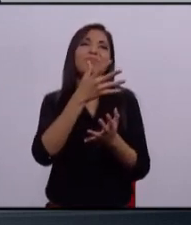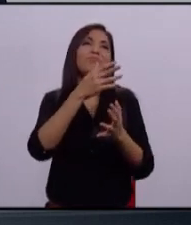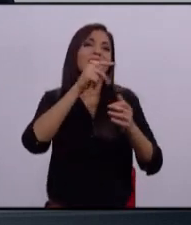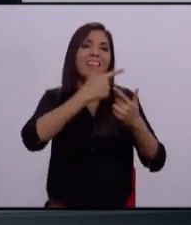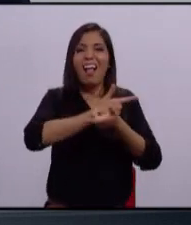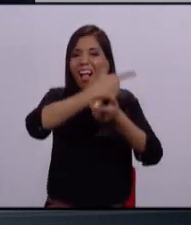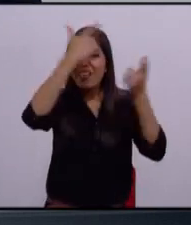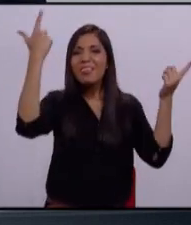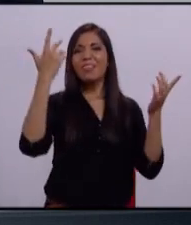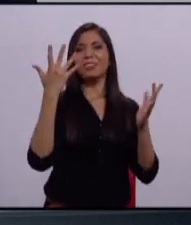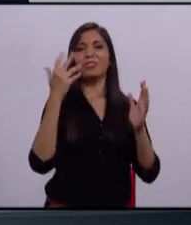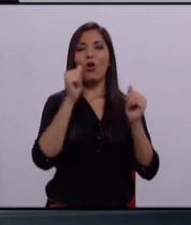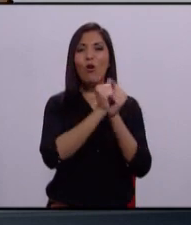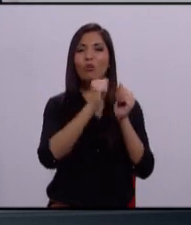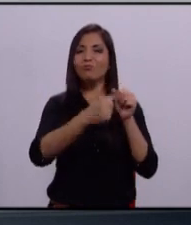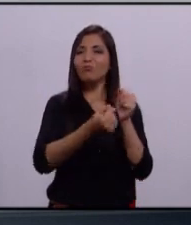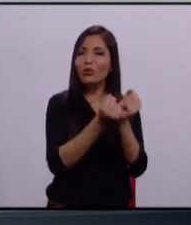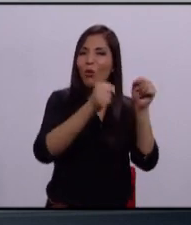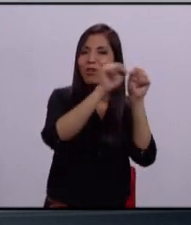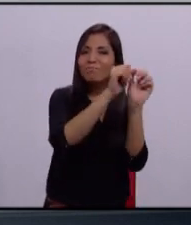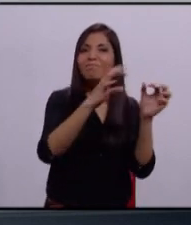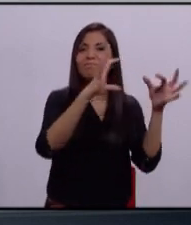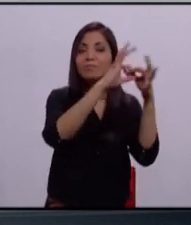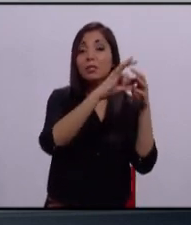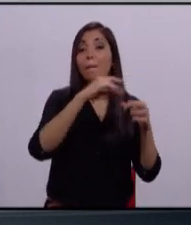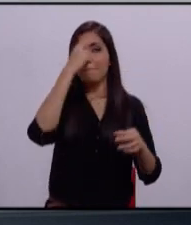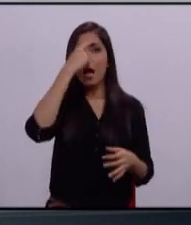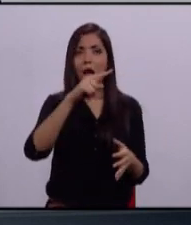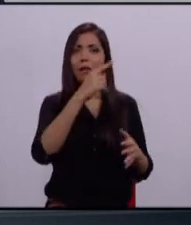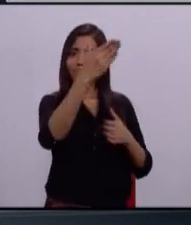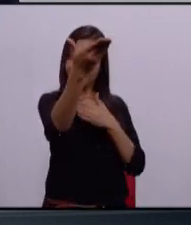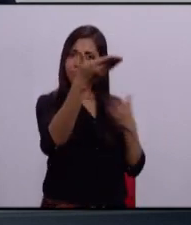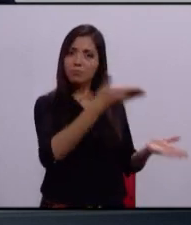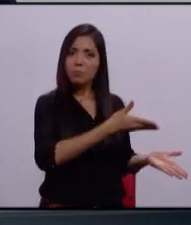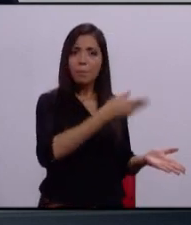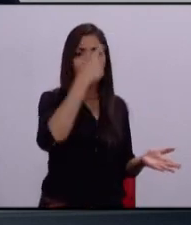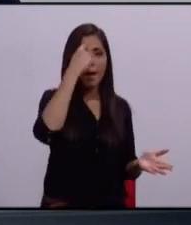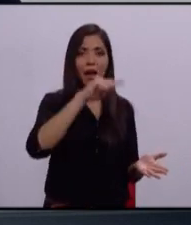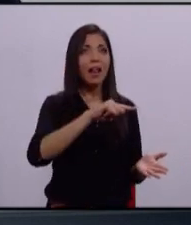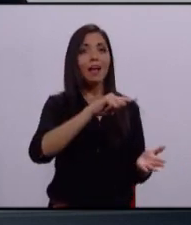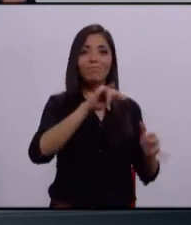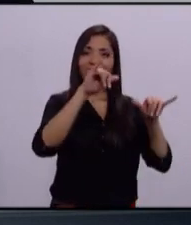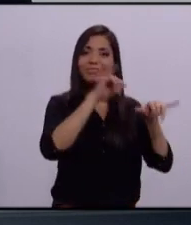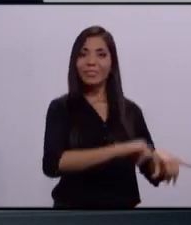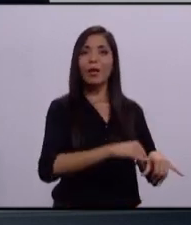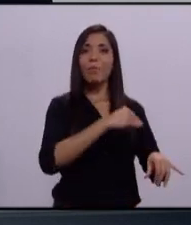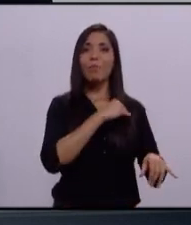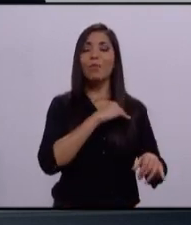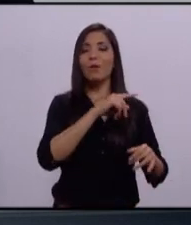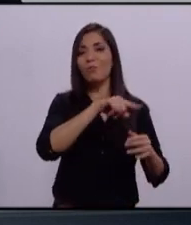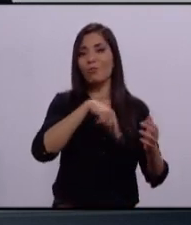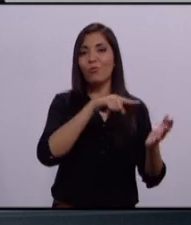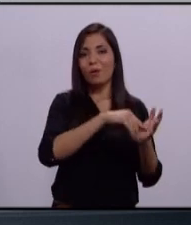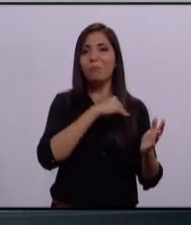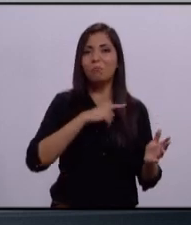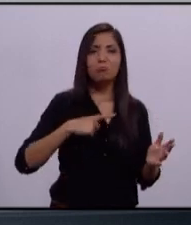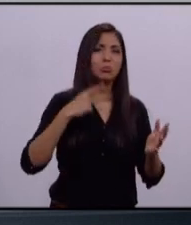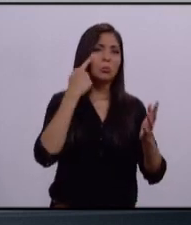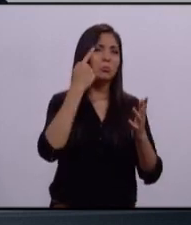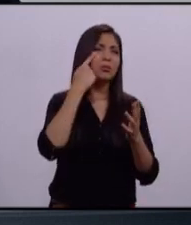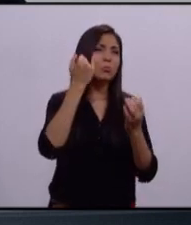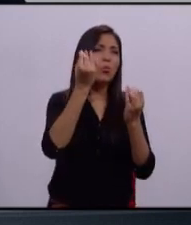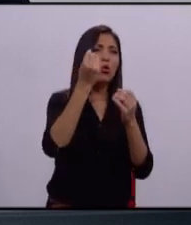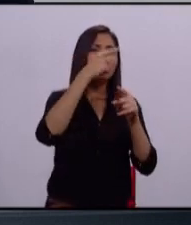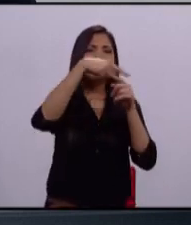grandes consorcios, para que vengan aquí y se asienten en nuestro municipio. Como lo hacen otros estados